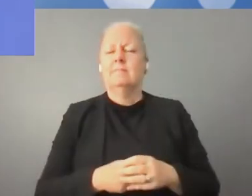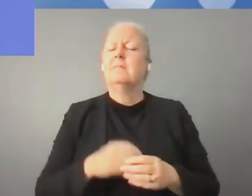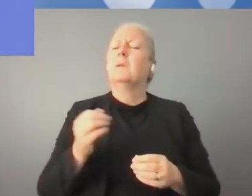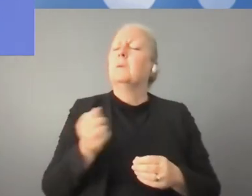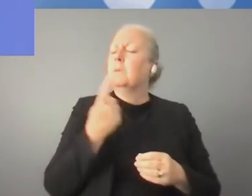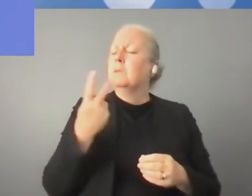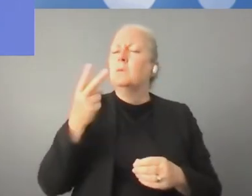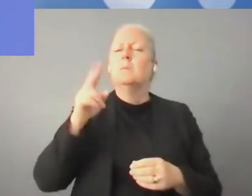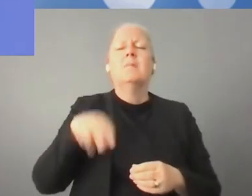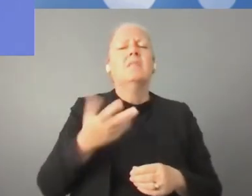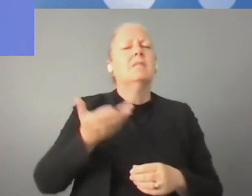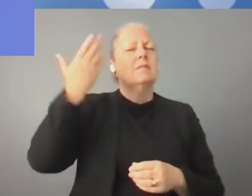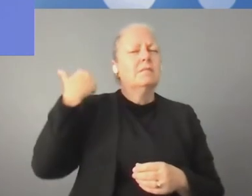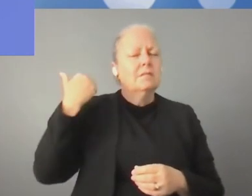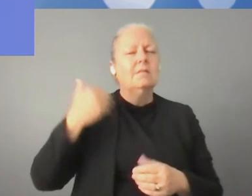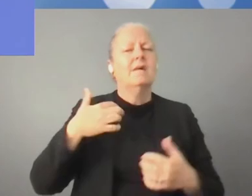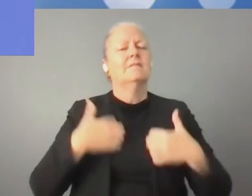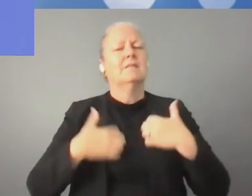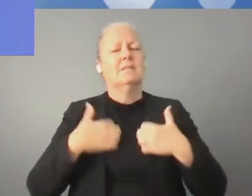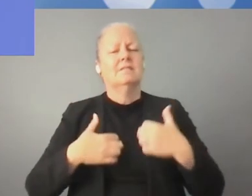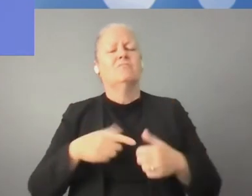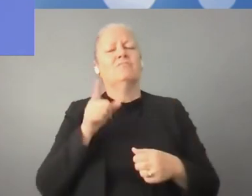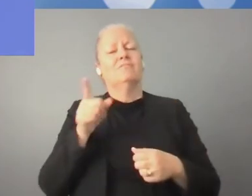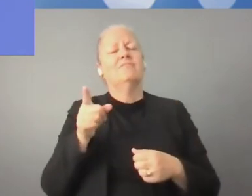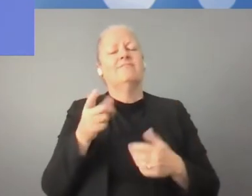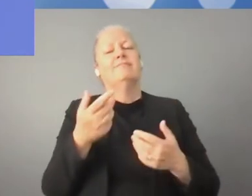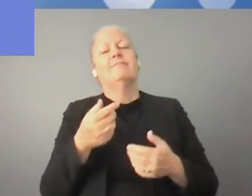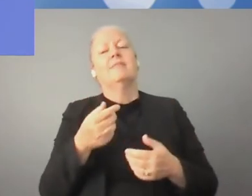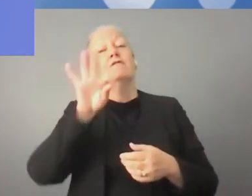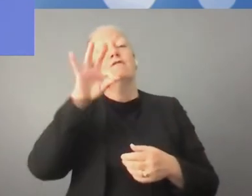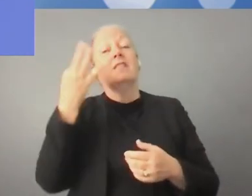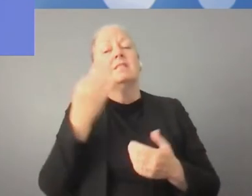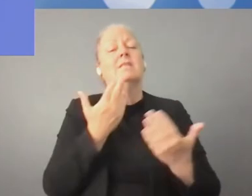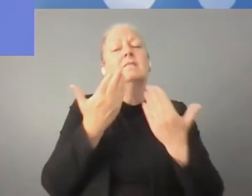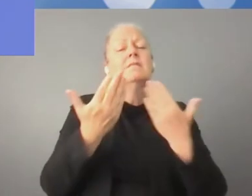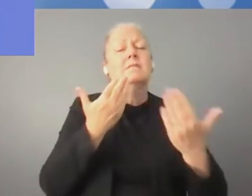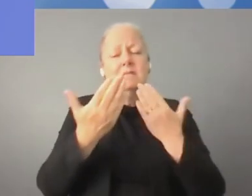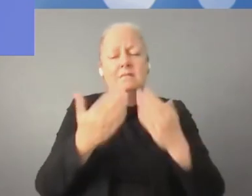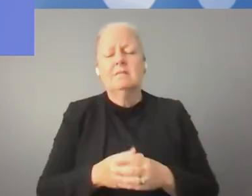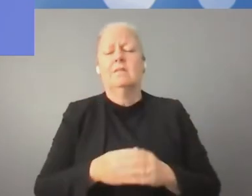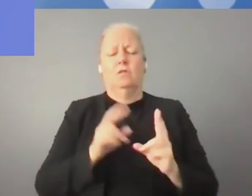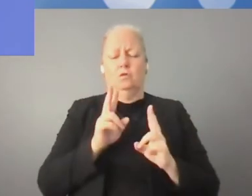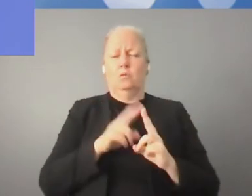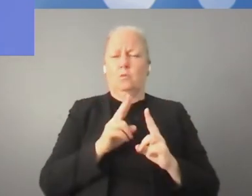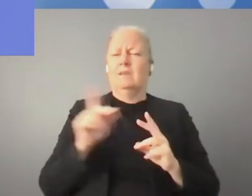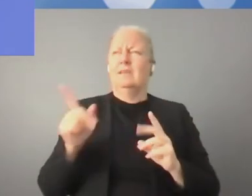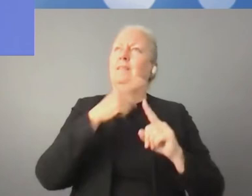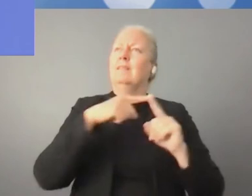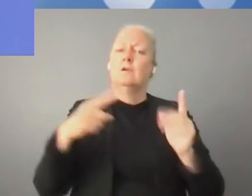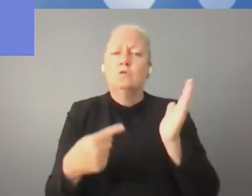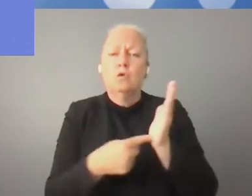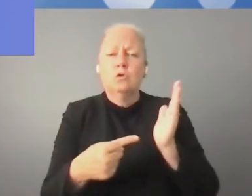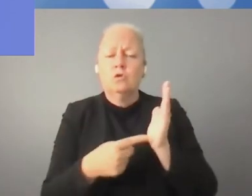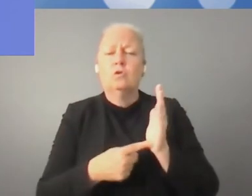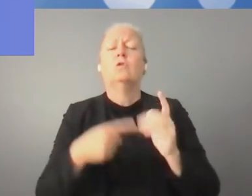actuación y financiación de empresas. Ahora quiero ceder la palabra al